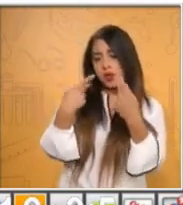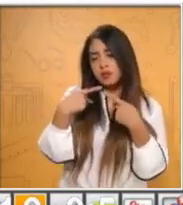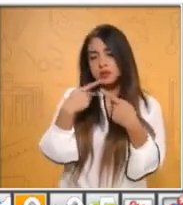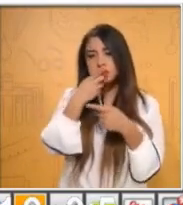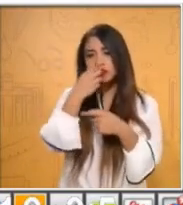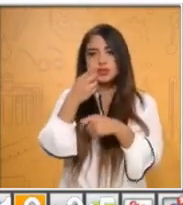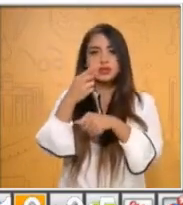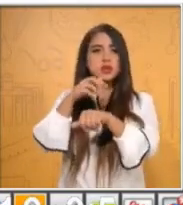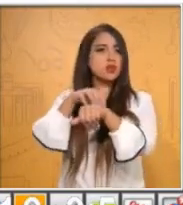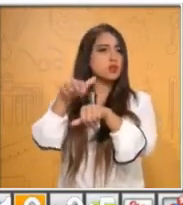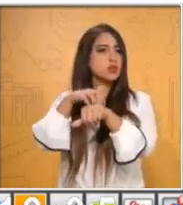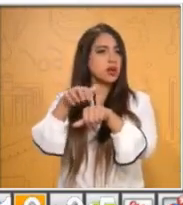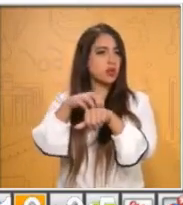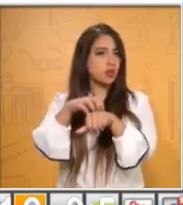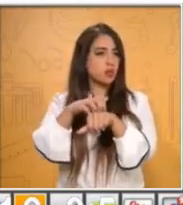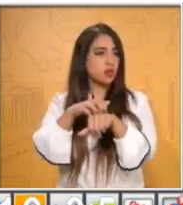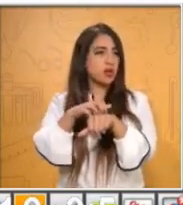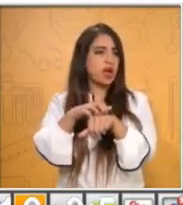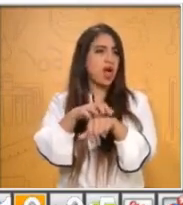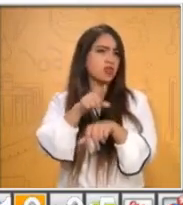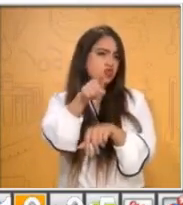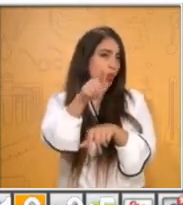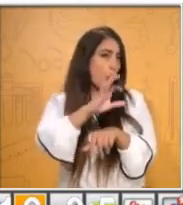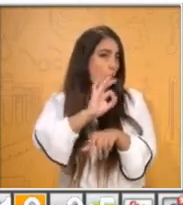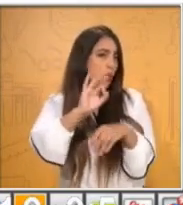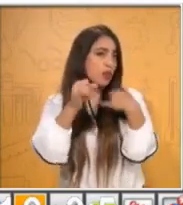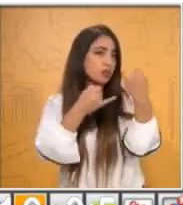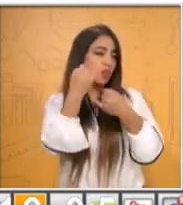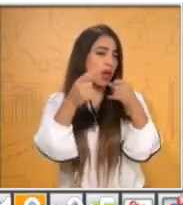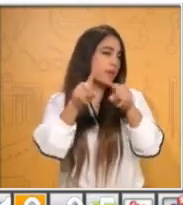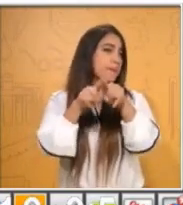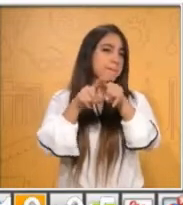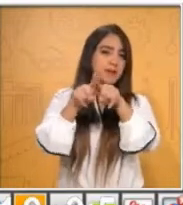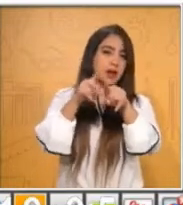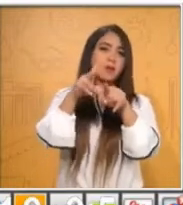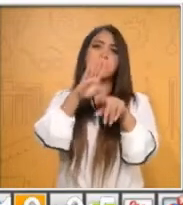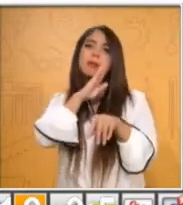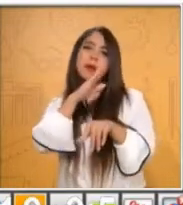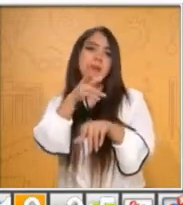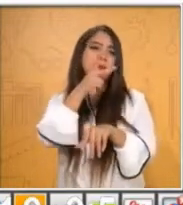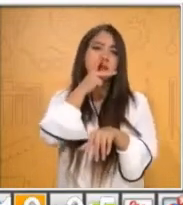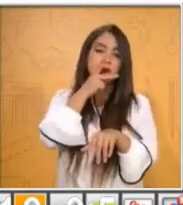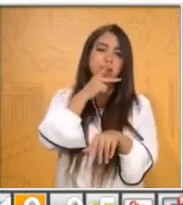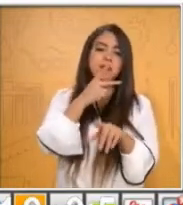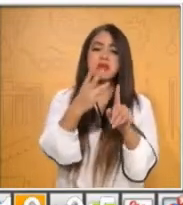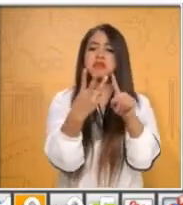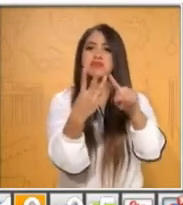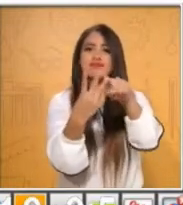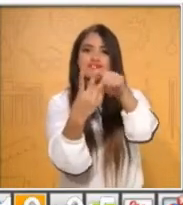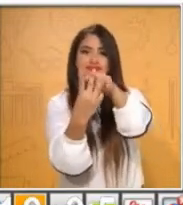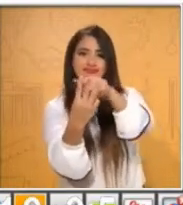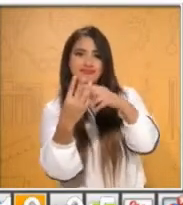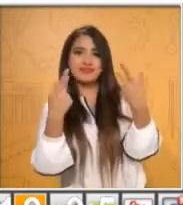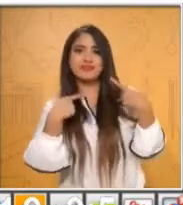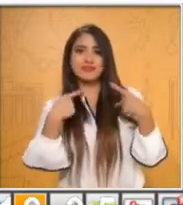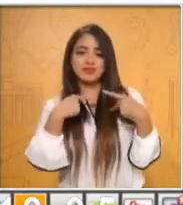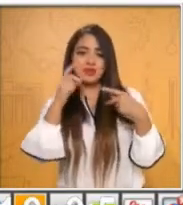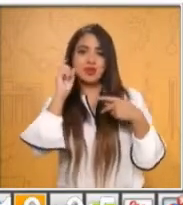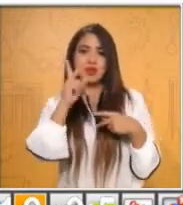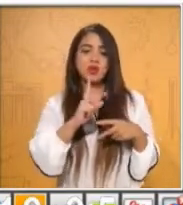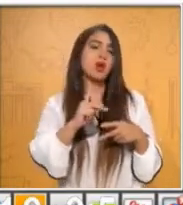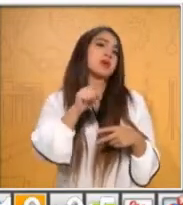a utilizar, tú te vas a jugar con tu hermanito, con tu mamá, con tu papá. Mínimo tres integrantes para que puedas realizar